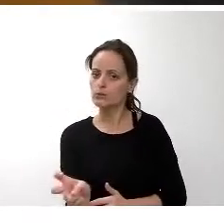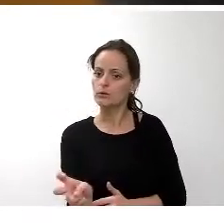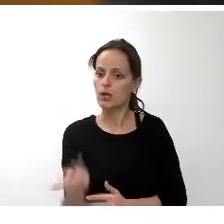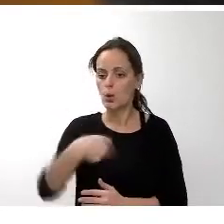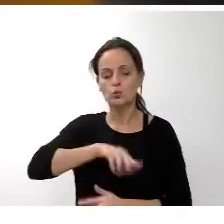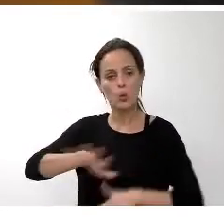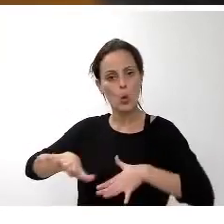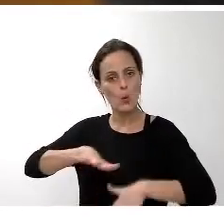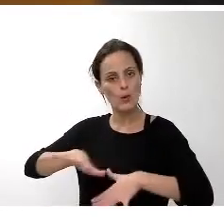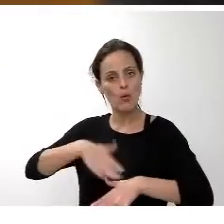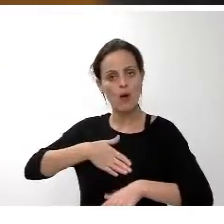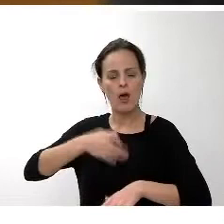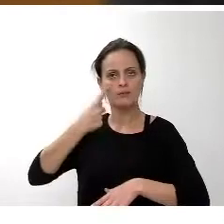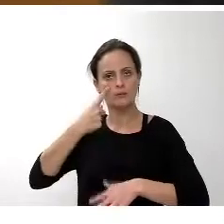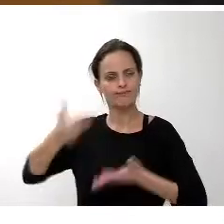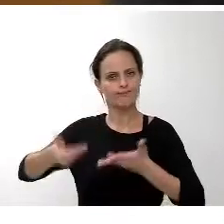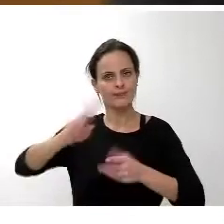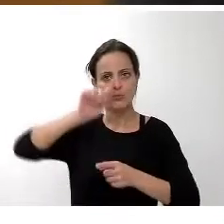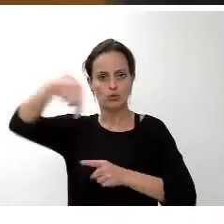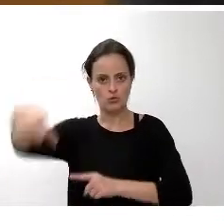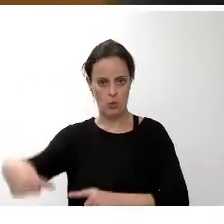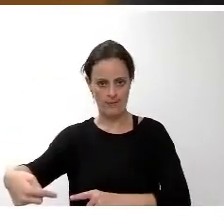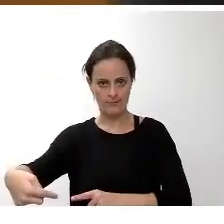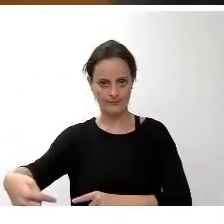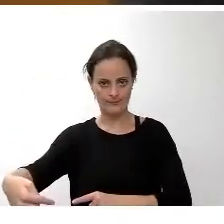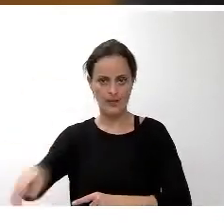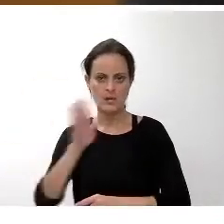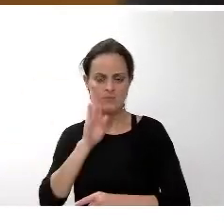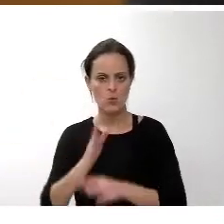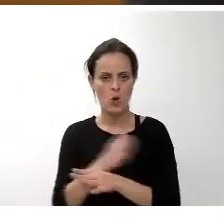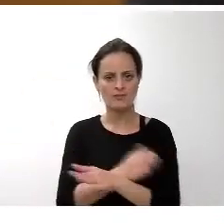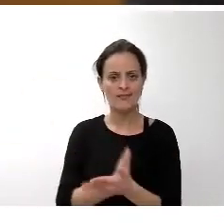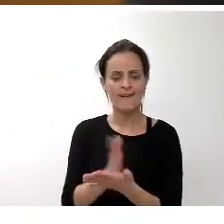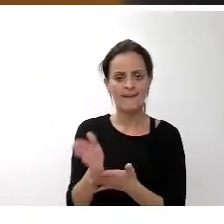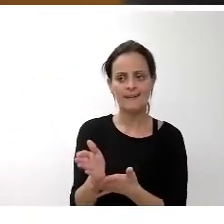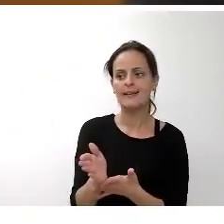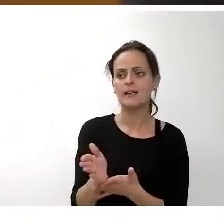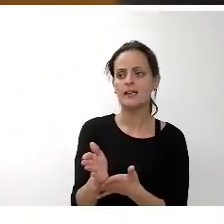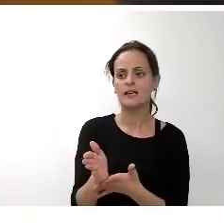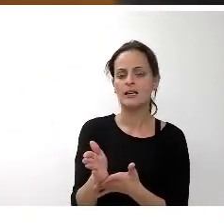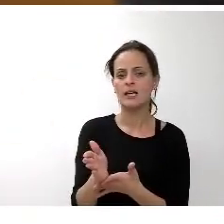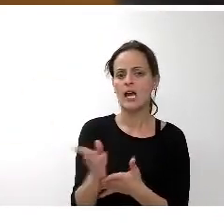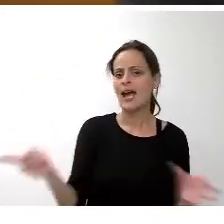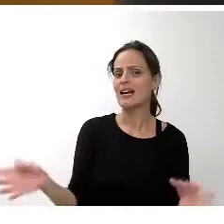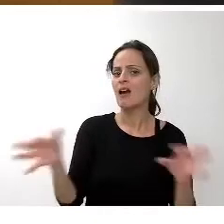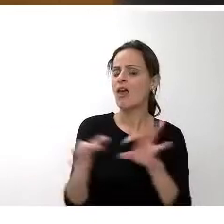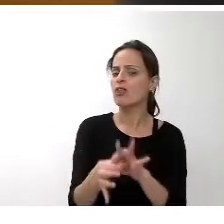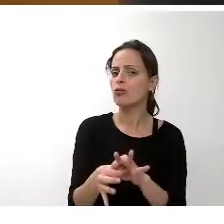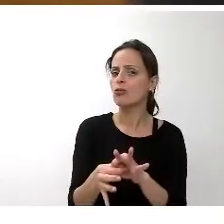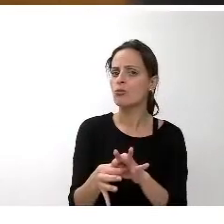cabildo para el próximo año en esta línea como antes manifesté conjuntamente con todo lo que tiene que ver con